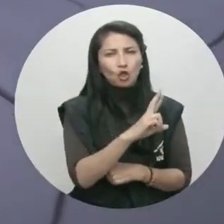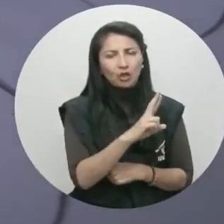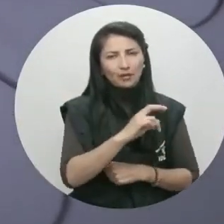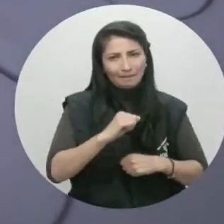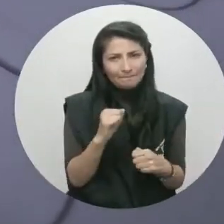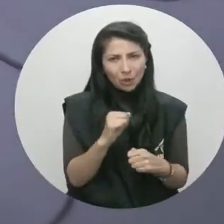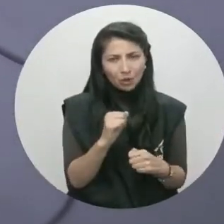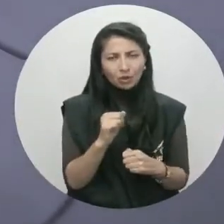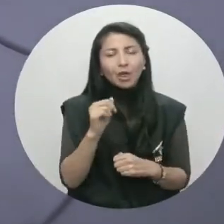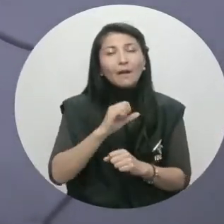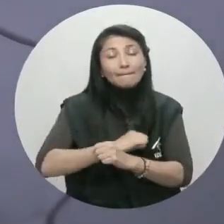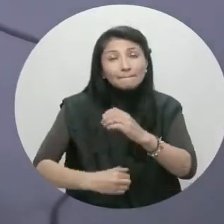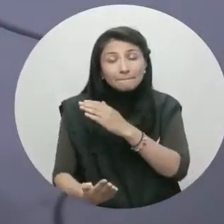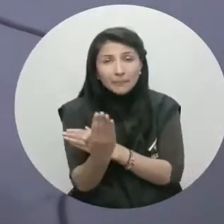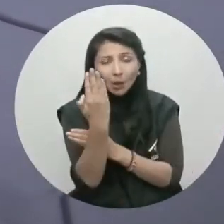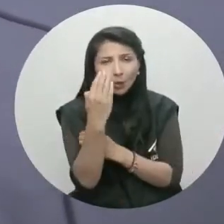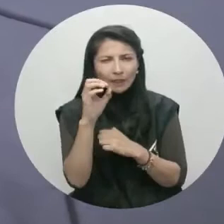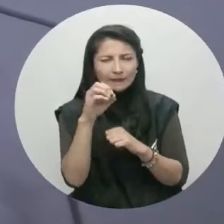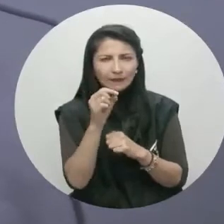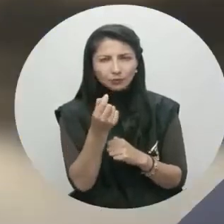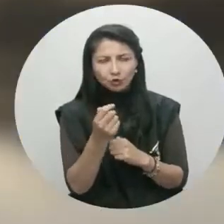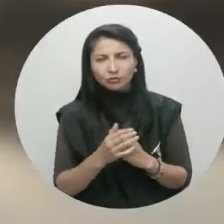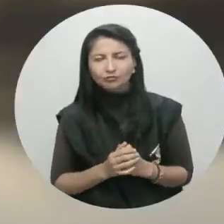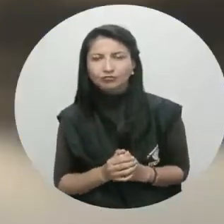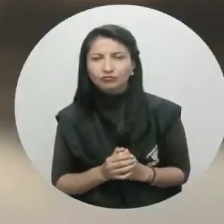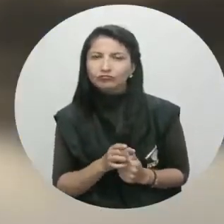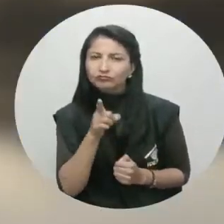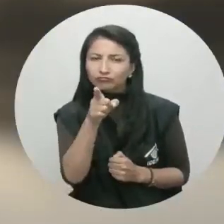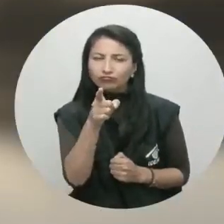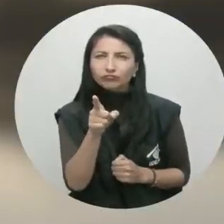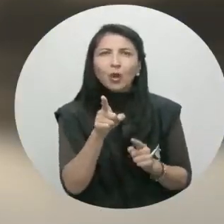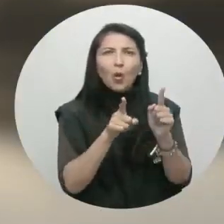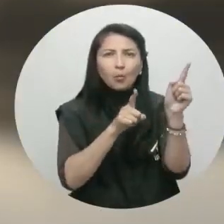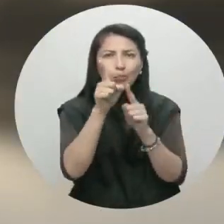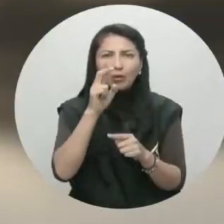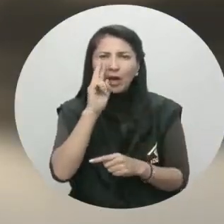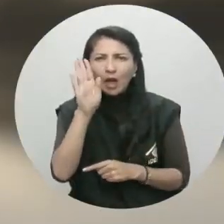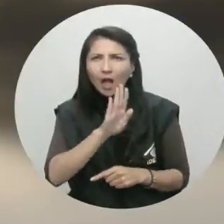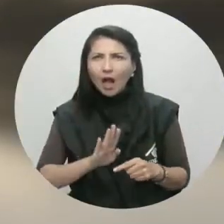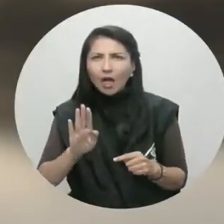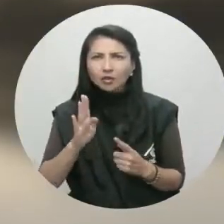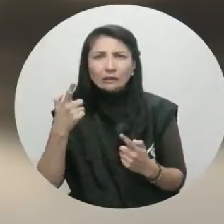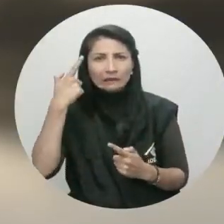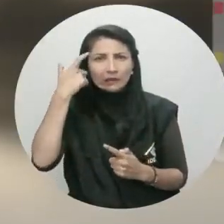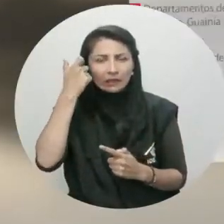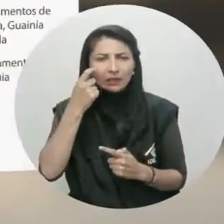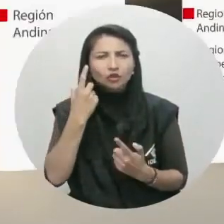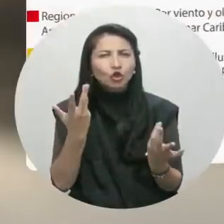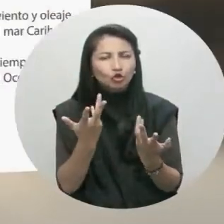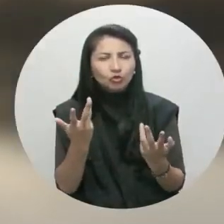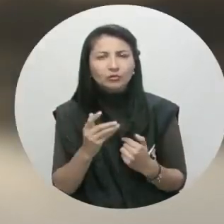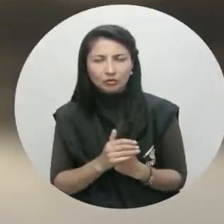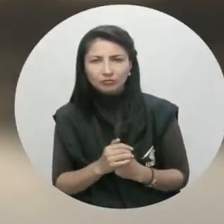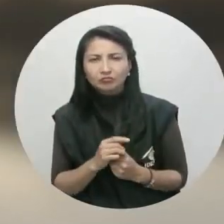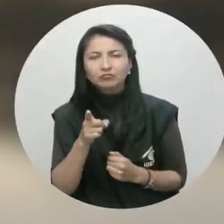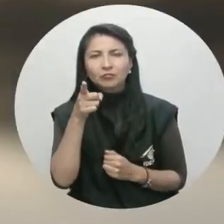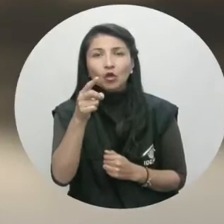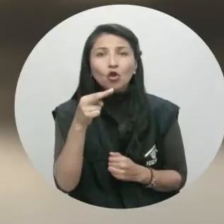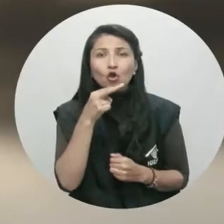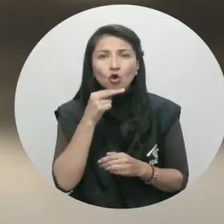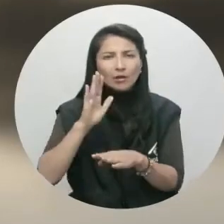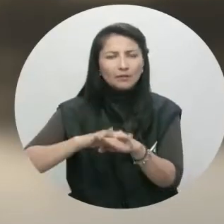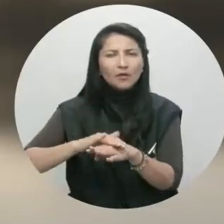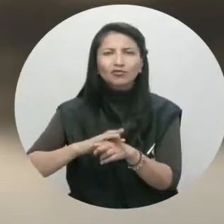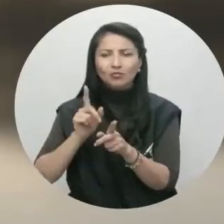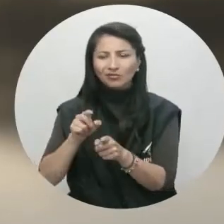en horas de la madrugada. Ahora, mucha atención a las principales alertas para hoy a nivel nacional. Alerta roja por niveles muy